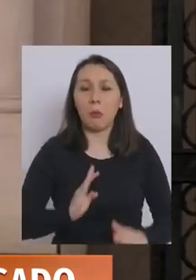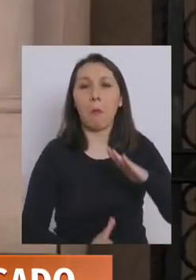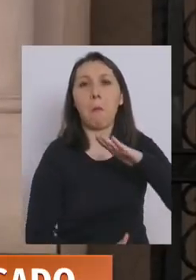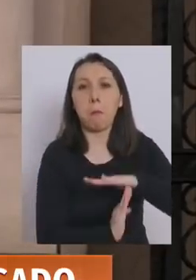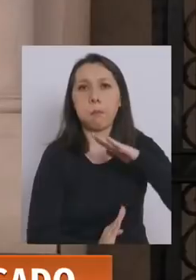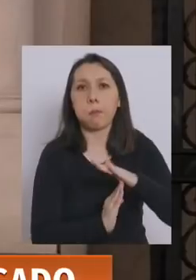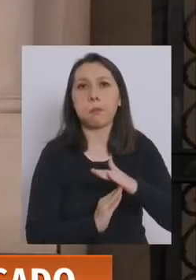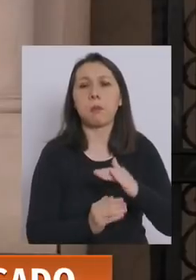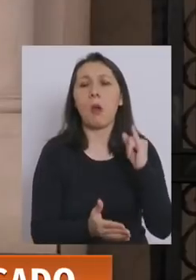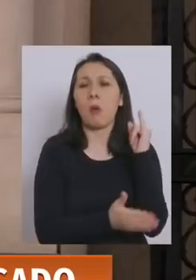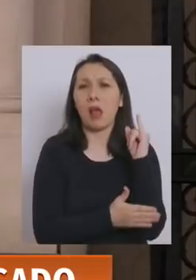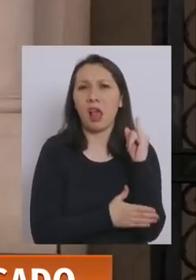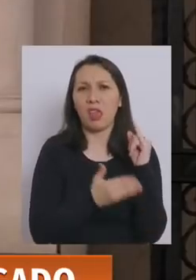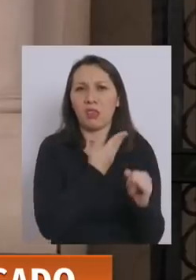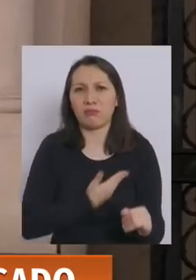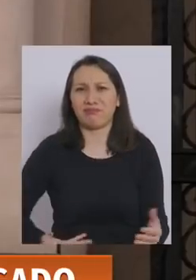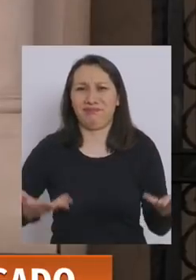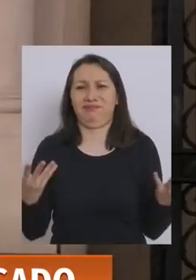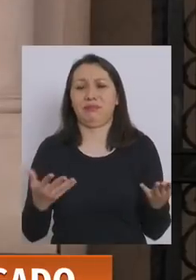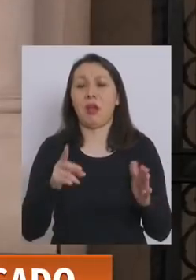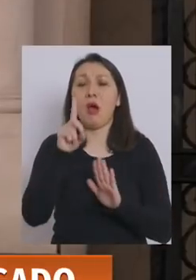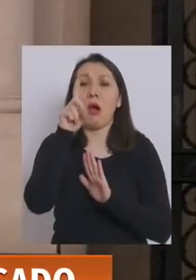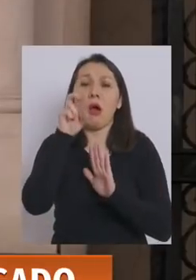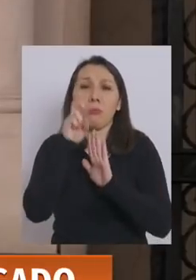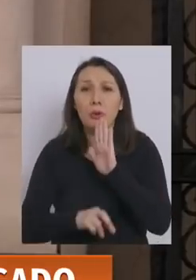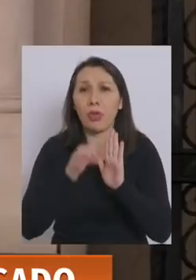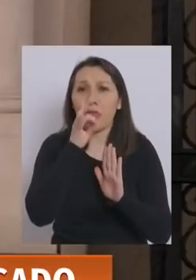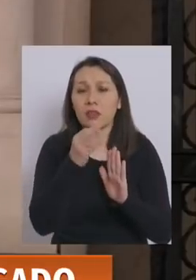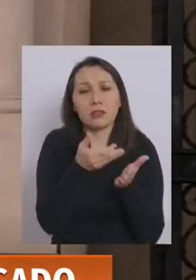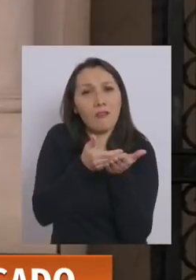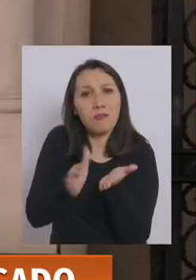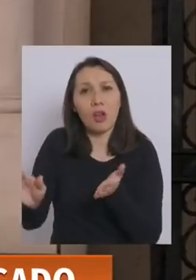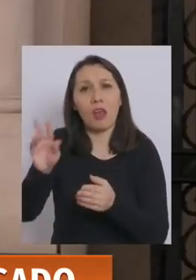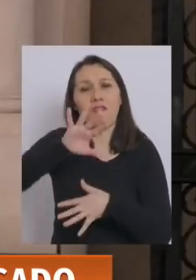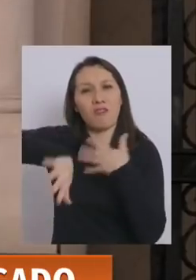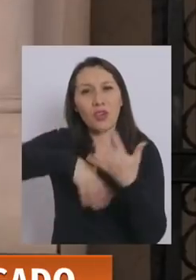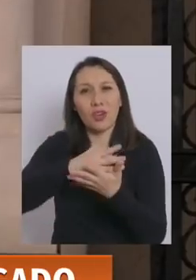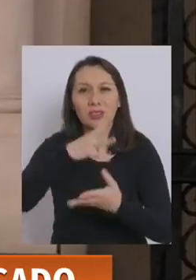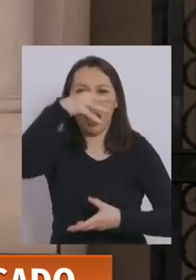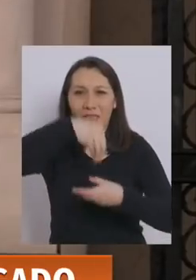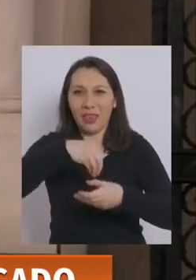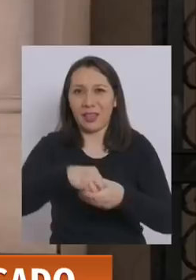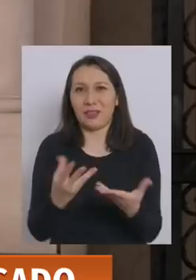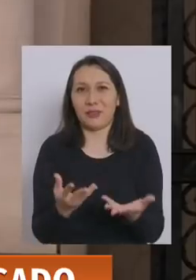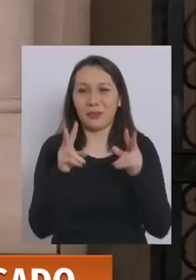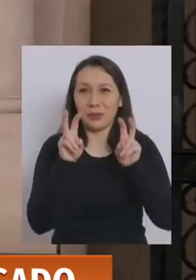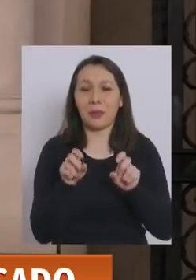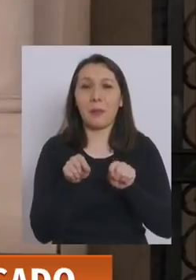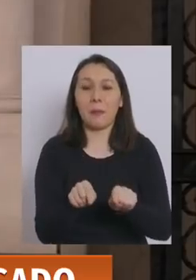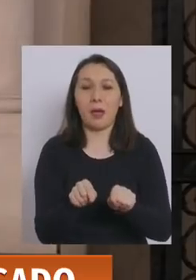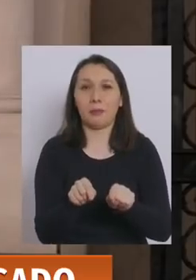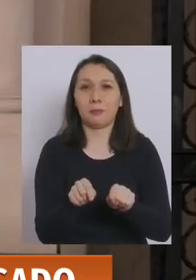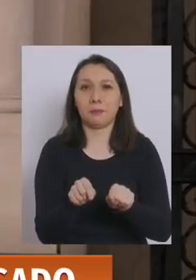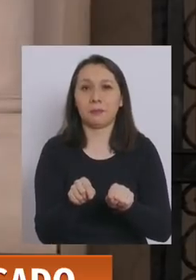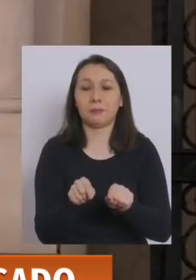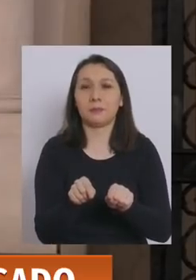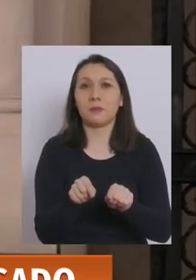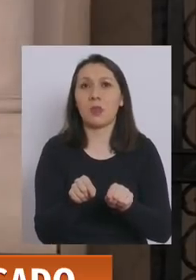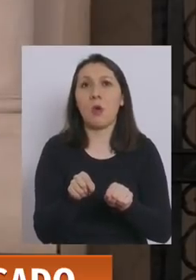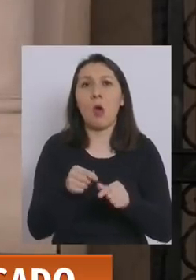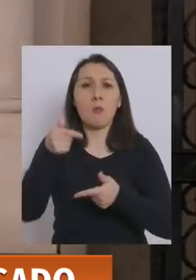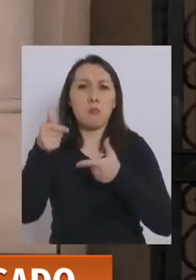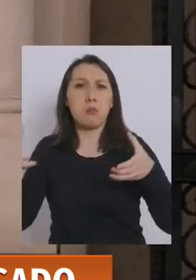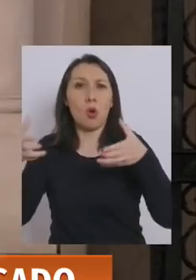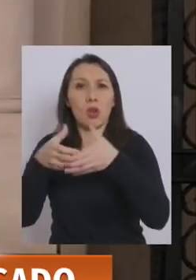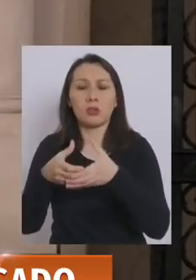detenida por la izquierda en el Congreso. Proyecto que decía que había que rechazar la violencia como parte de un